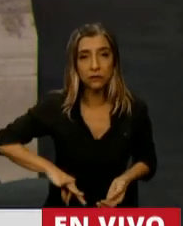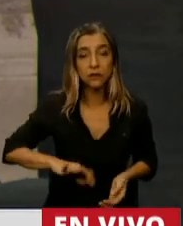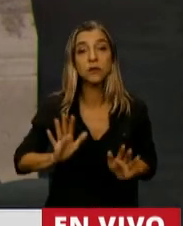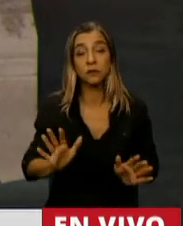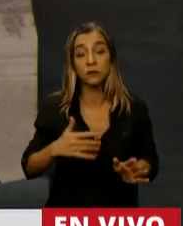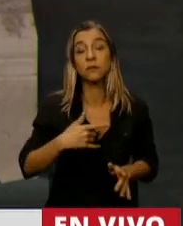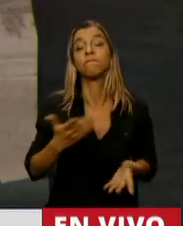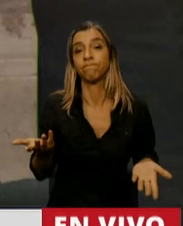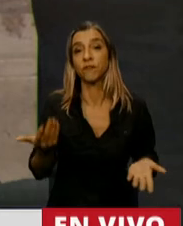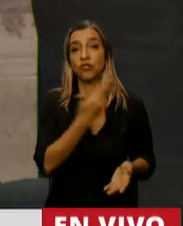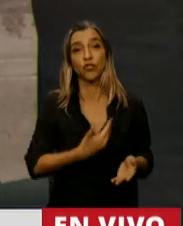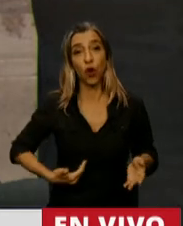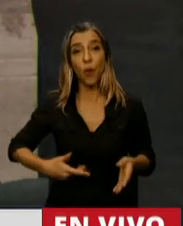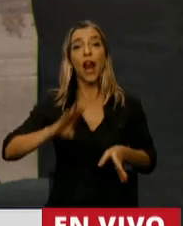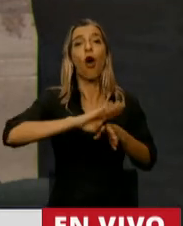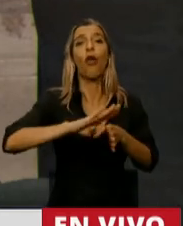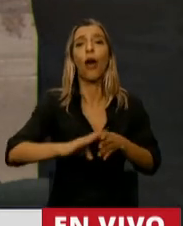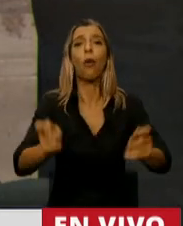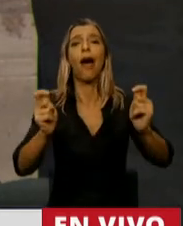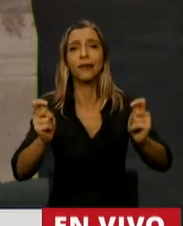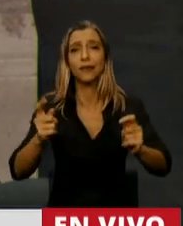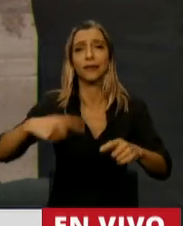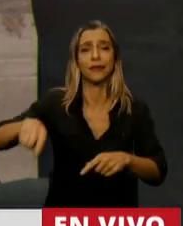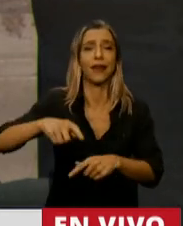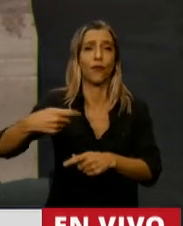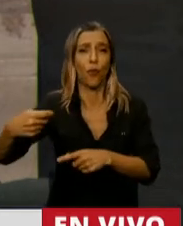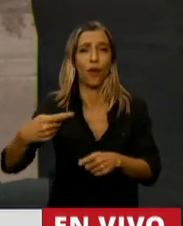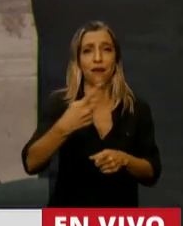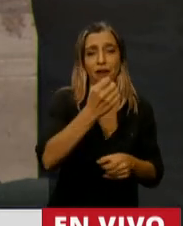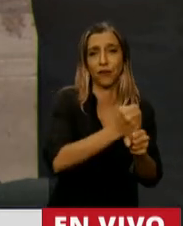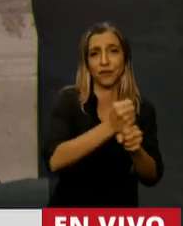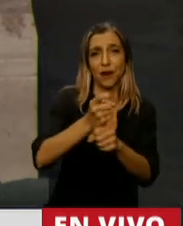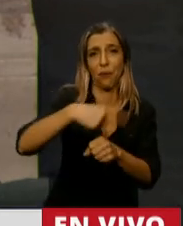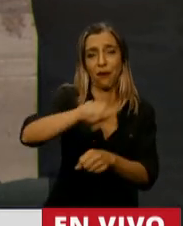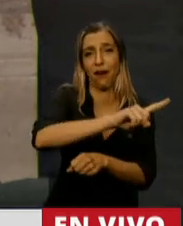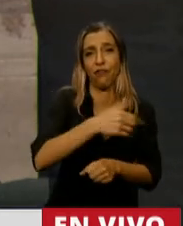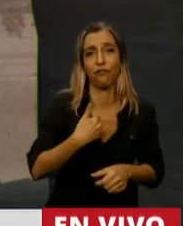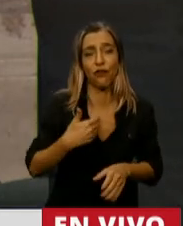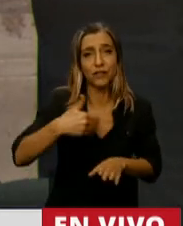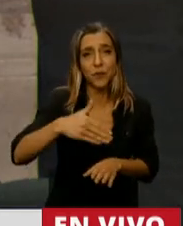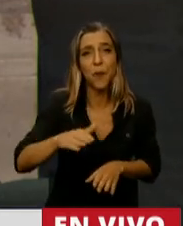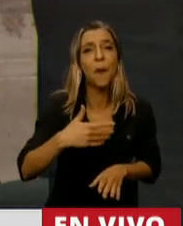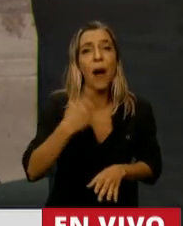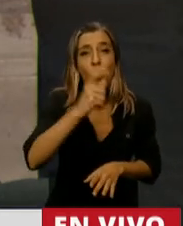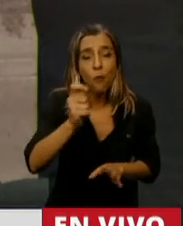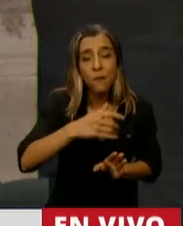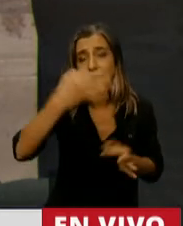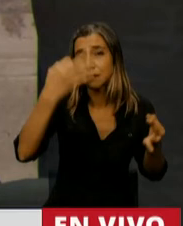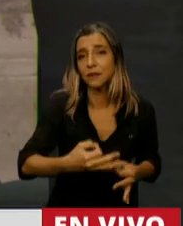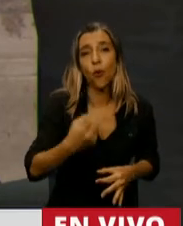tiene una deuda enorme con los trabajadores. Y dentro de un mes será 20.000 pesos. Es decir, 100 dólares.